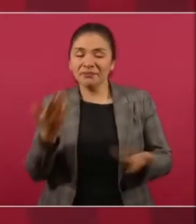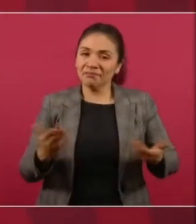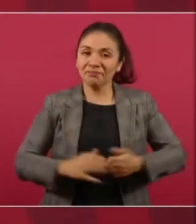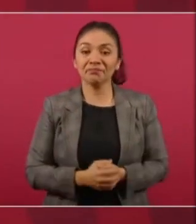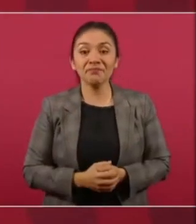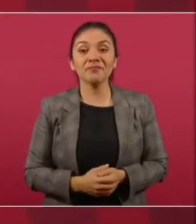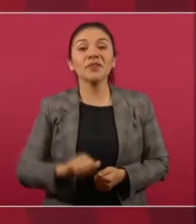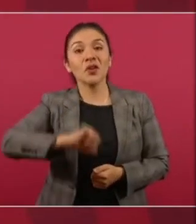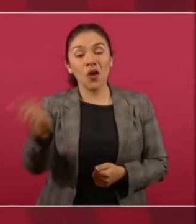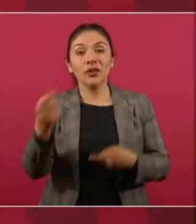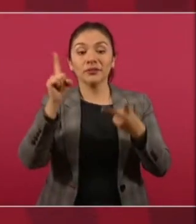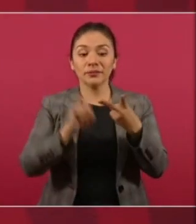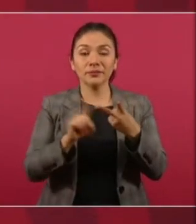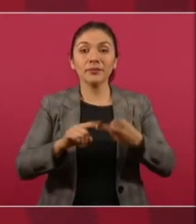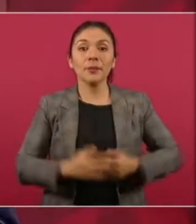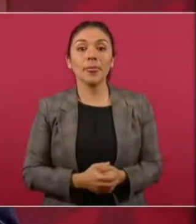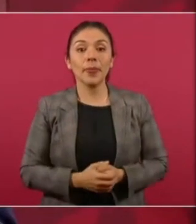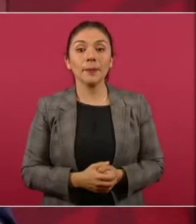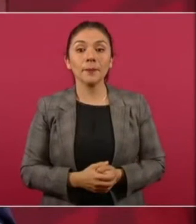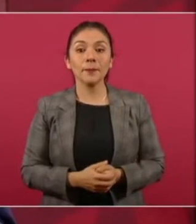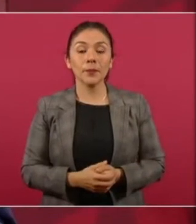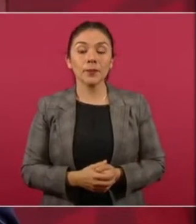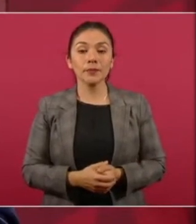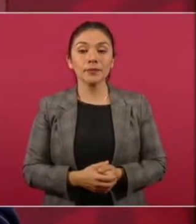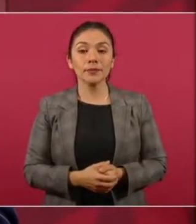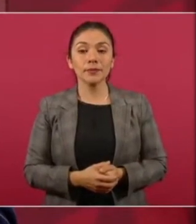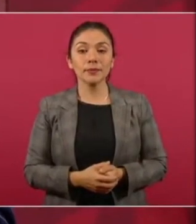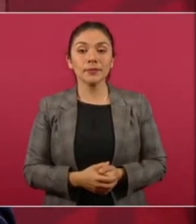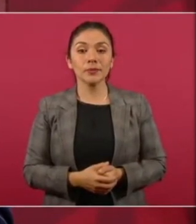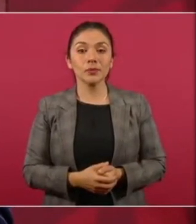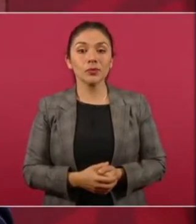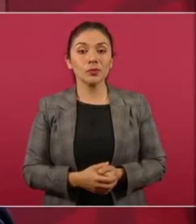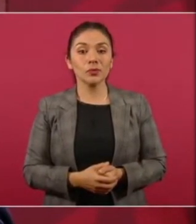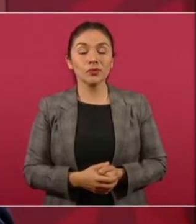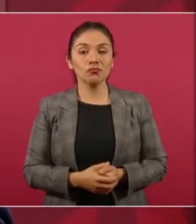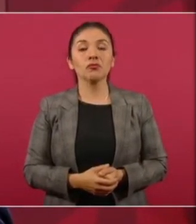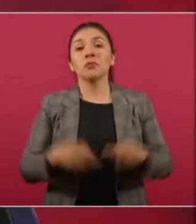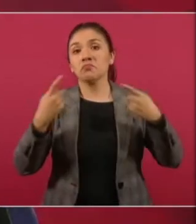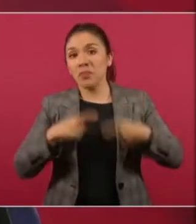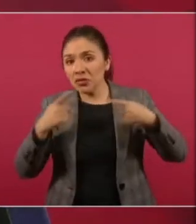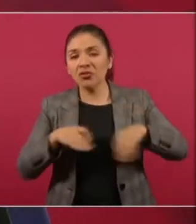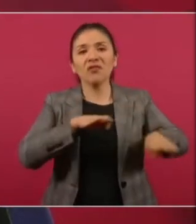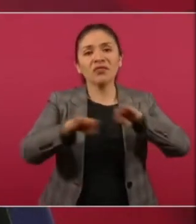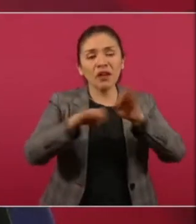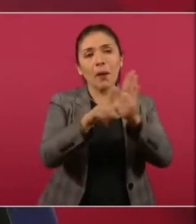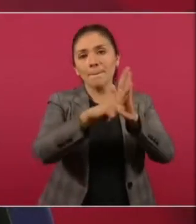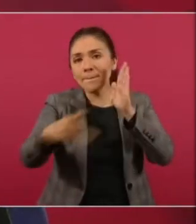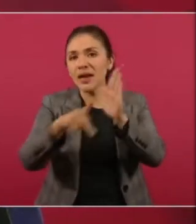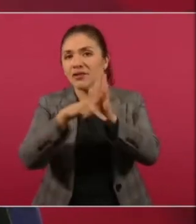Dos. No hay ni un periodista, ni un intelectual,